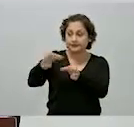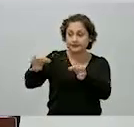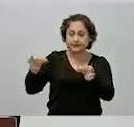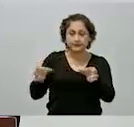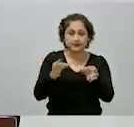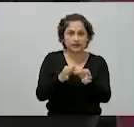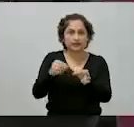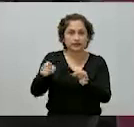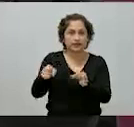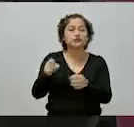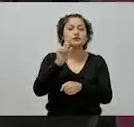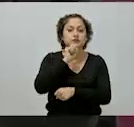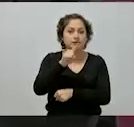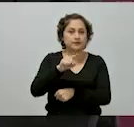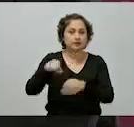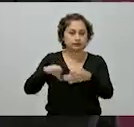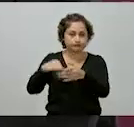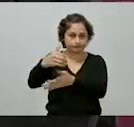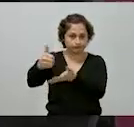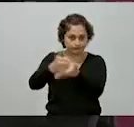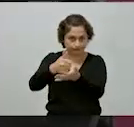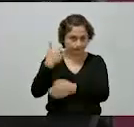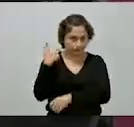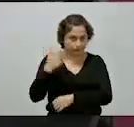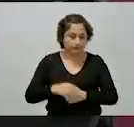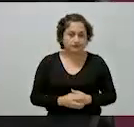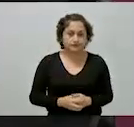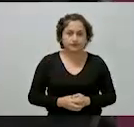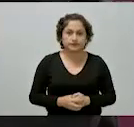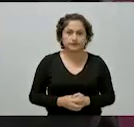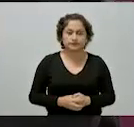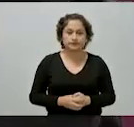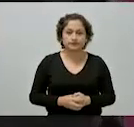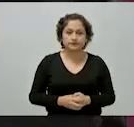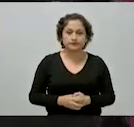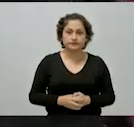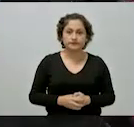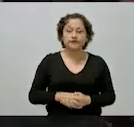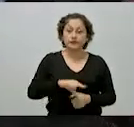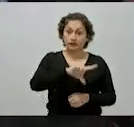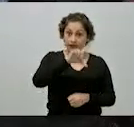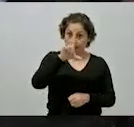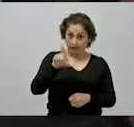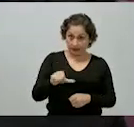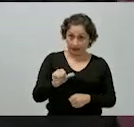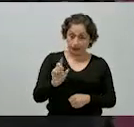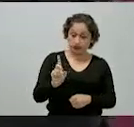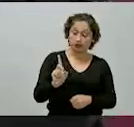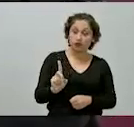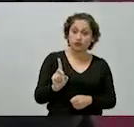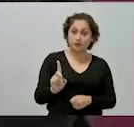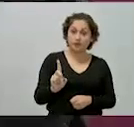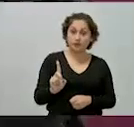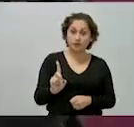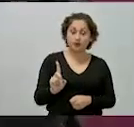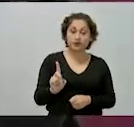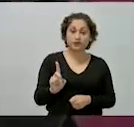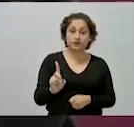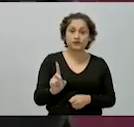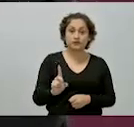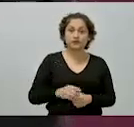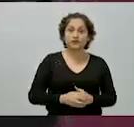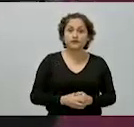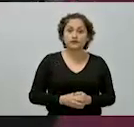metropolitana. Y el domingo vamos a supervisar la